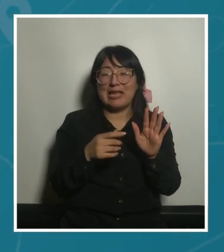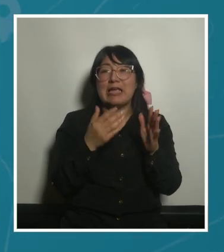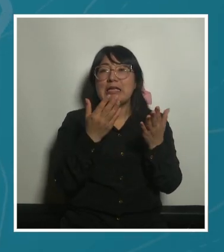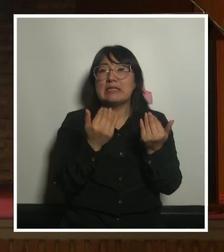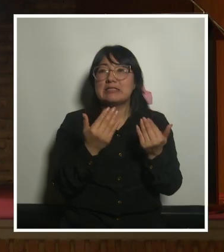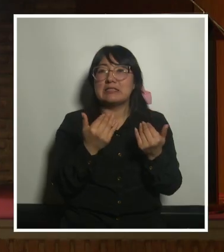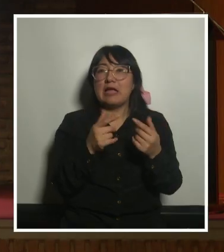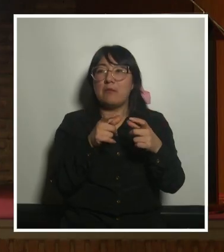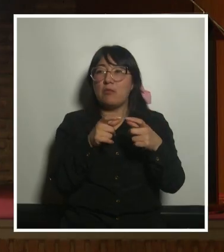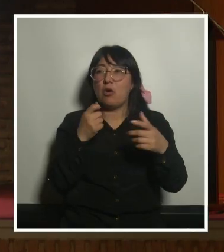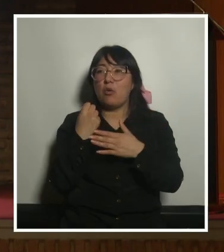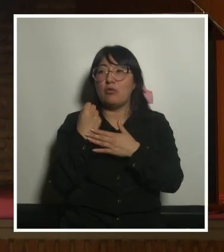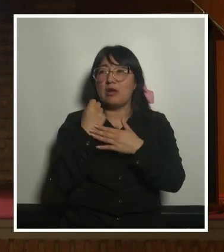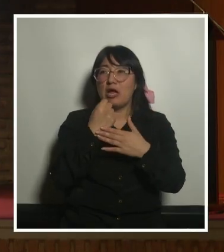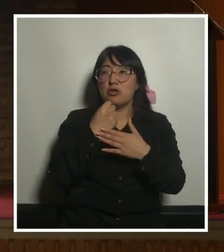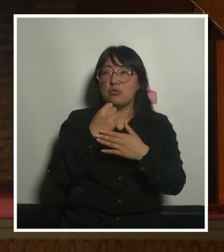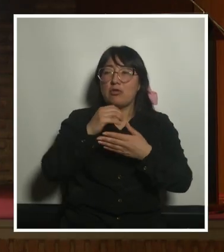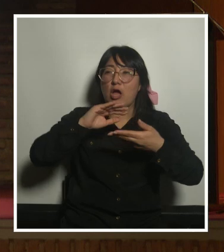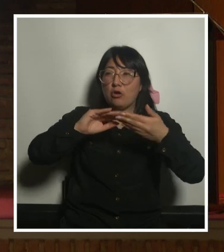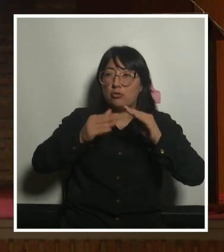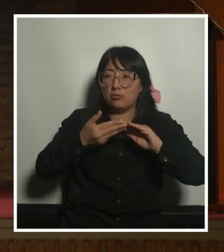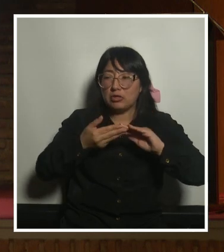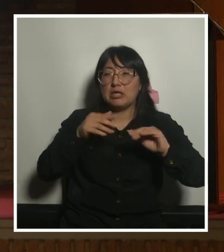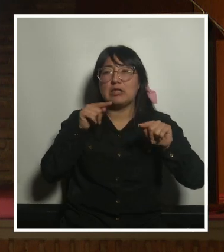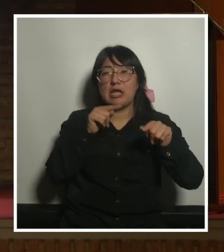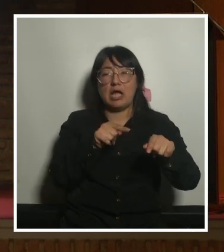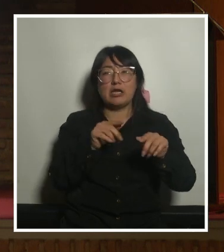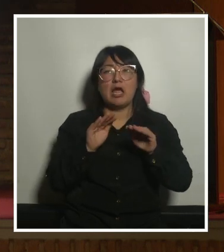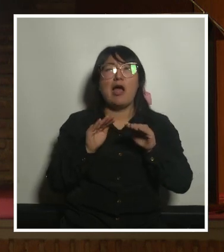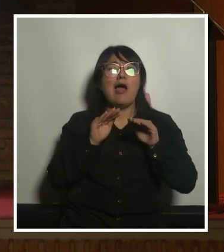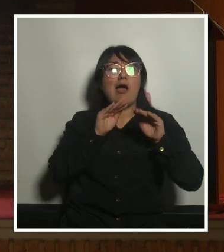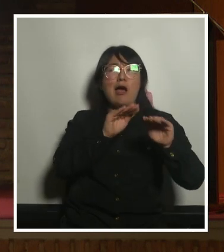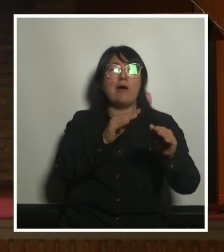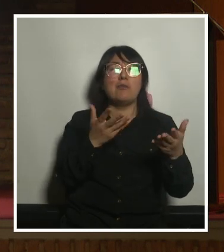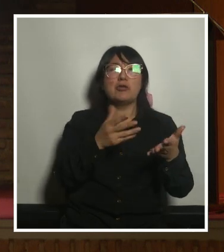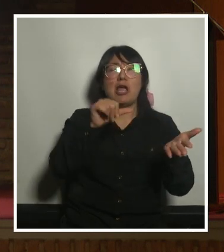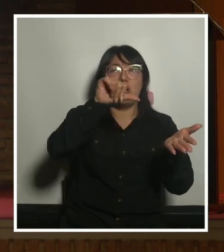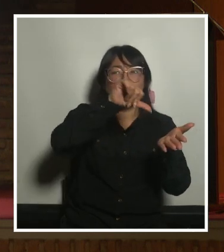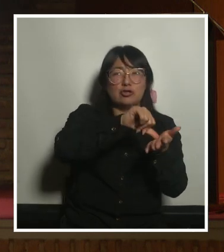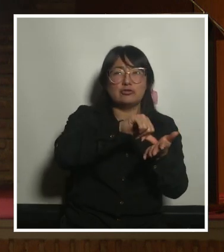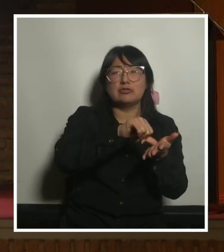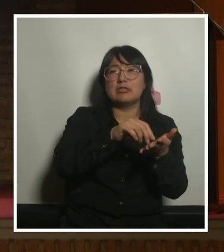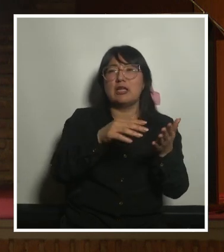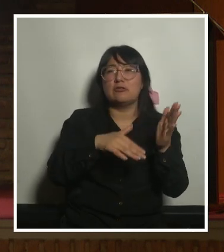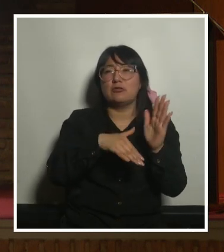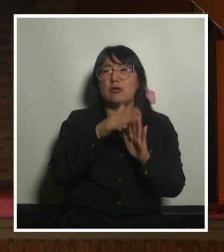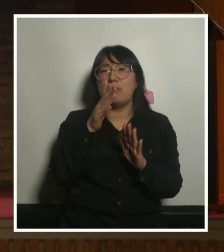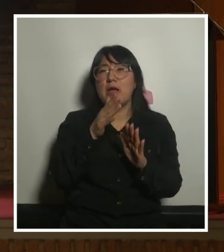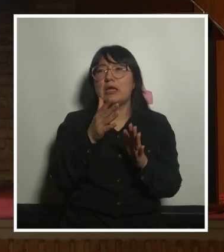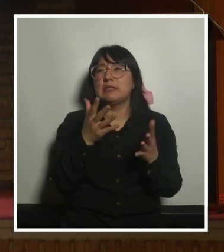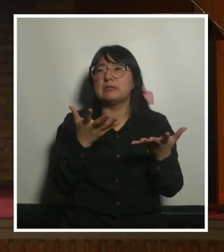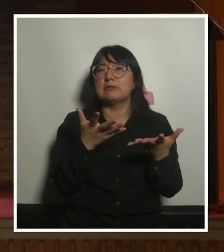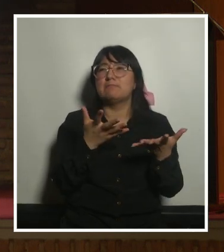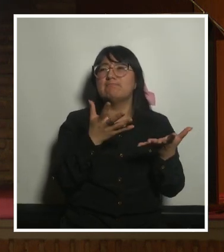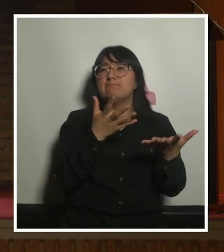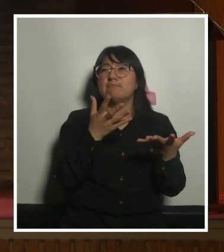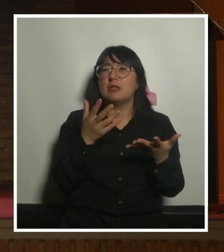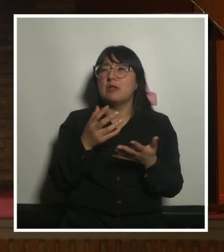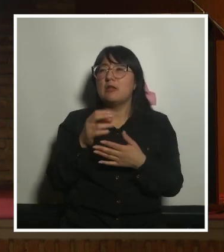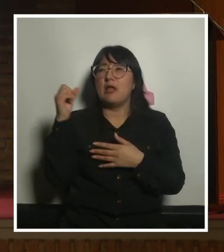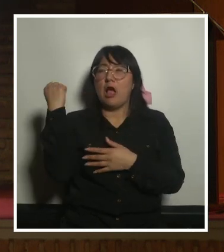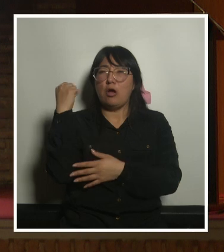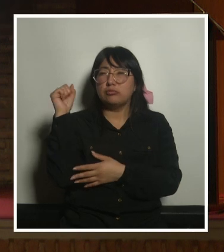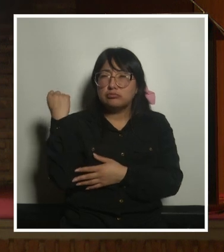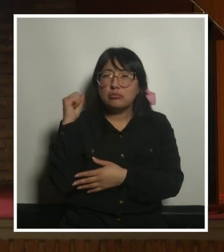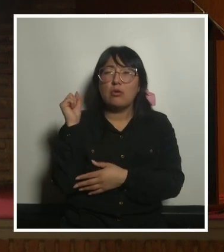pata comunitaria y era bien curarlo con centros y espacios que están como más autogestionados desde la dimensión